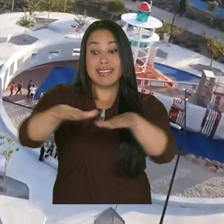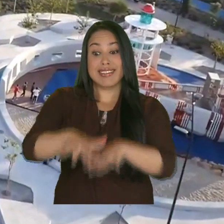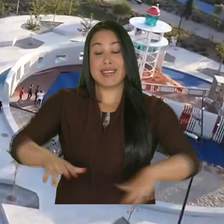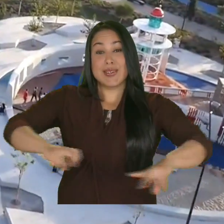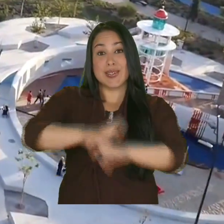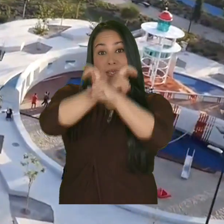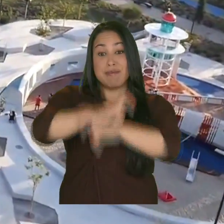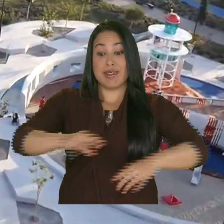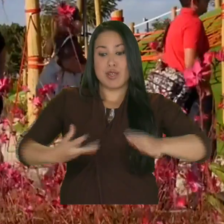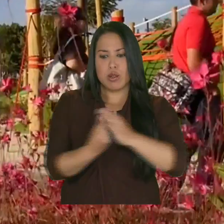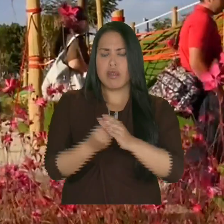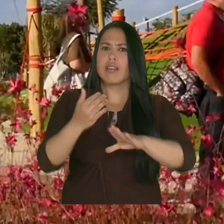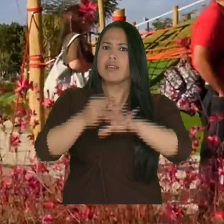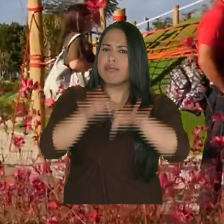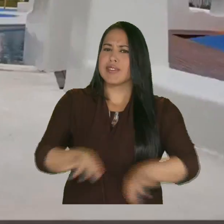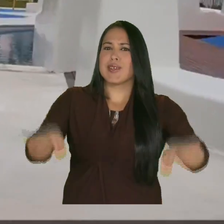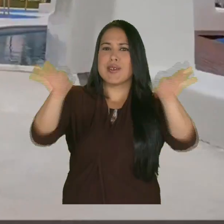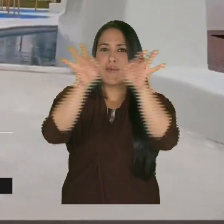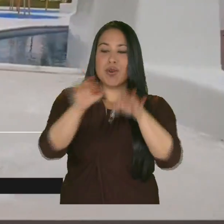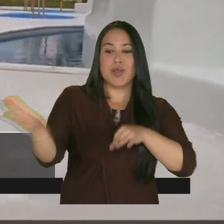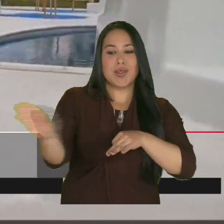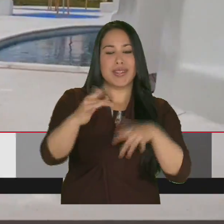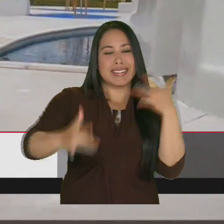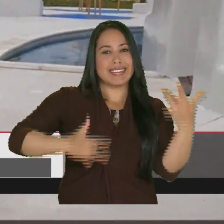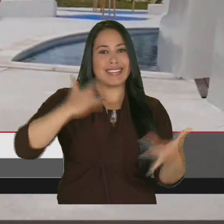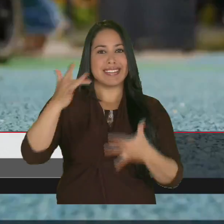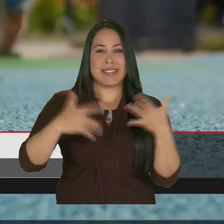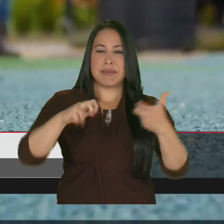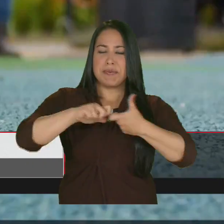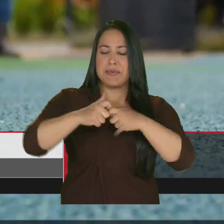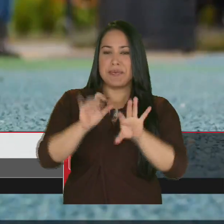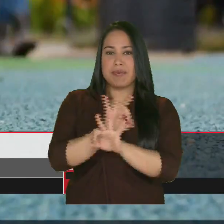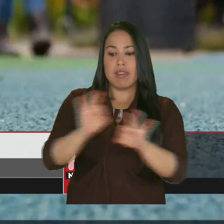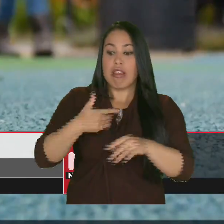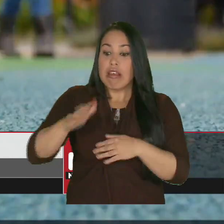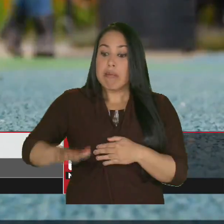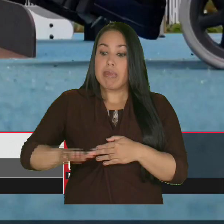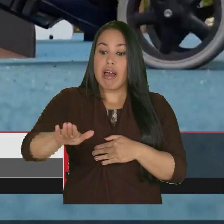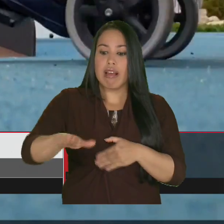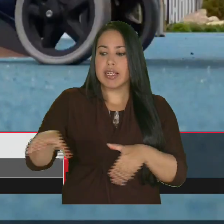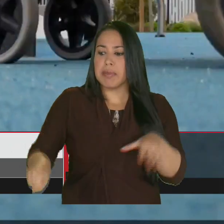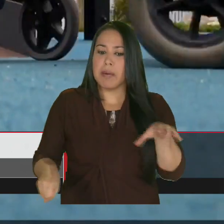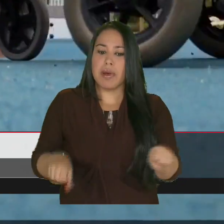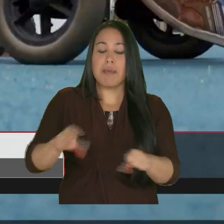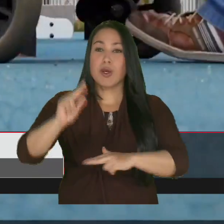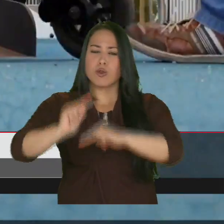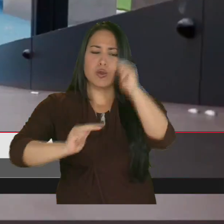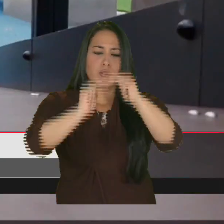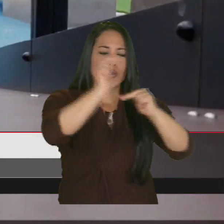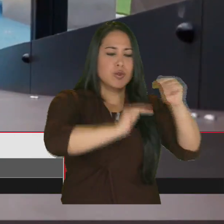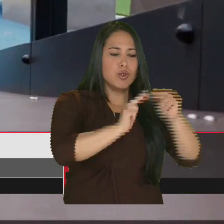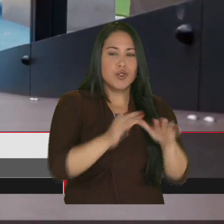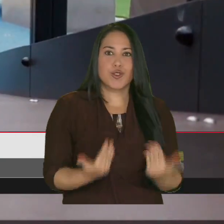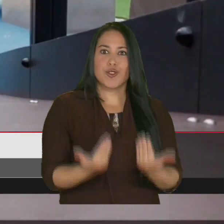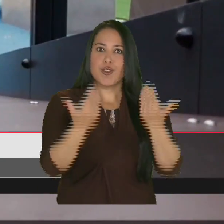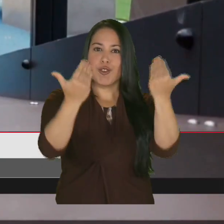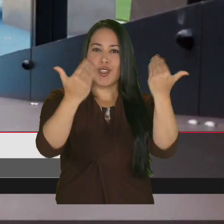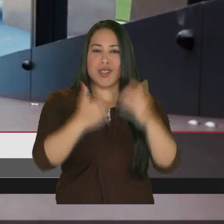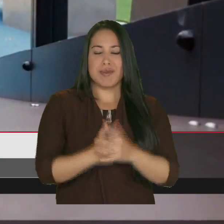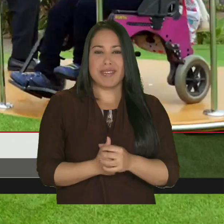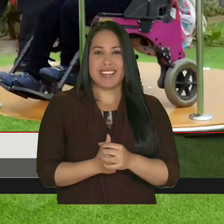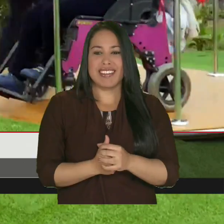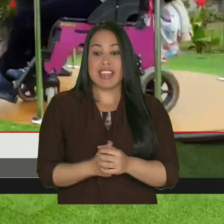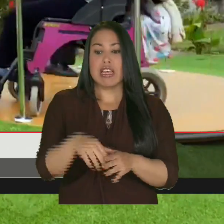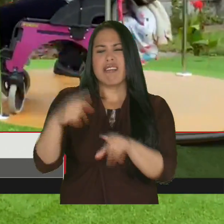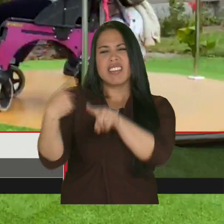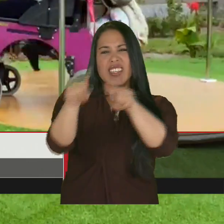Los parques incluyentes deben contar con dotaciones que permitan disfrutarlos sin mayor esfuerzo, como rampas, pasamanos y estructuras de